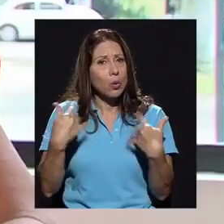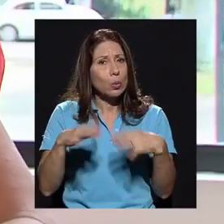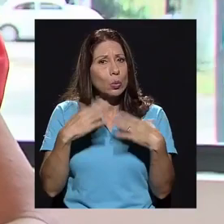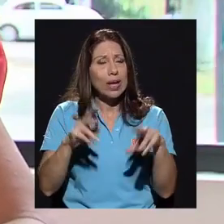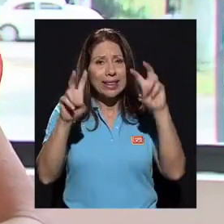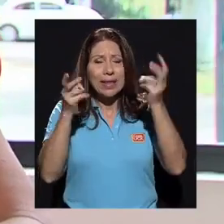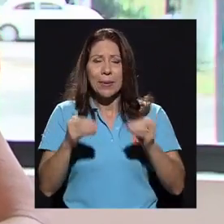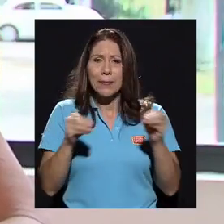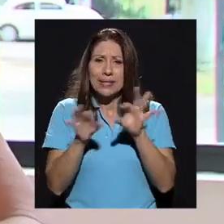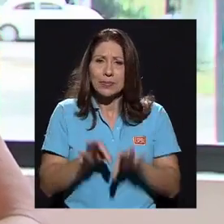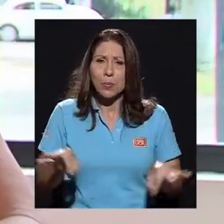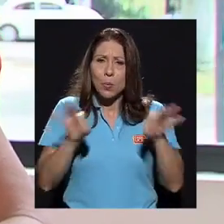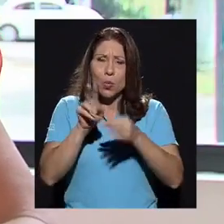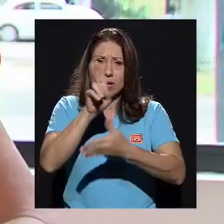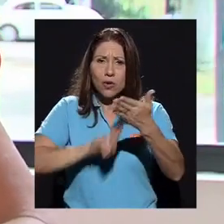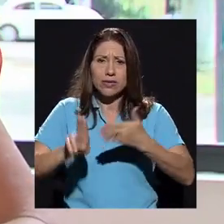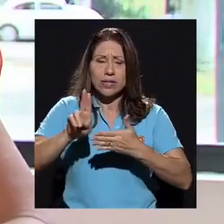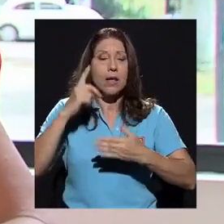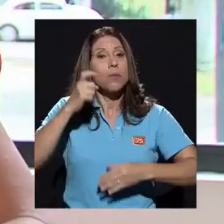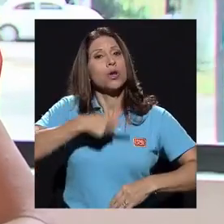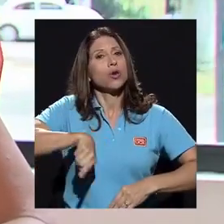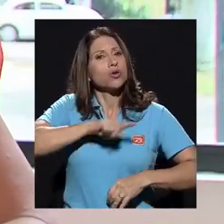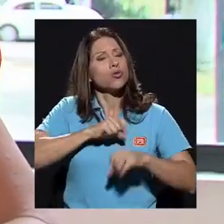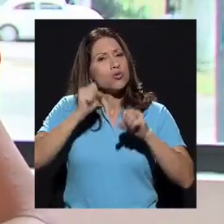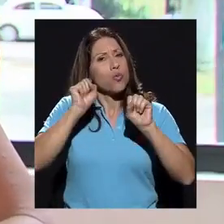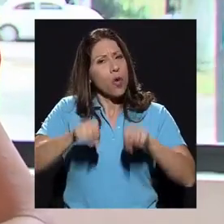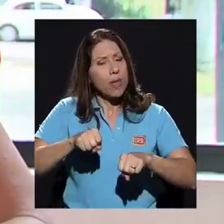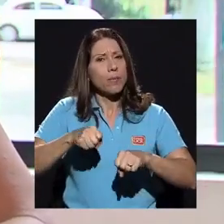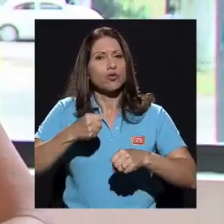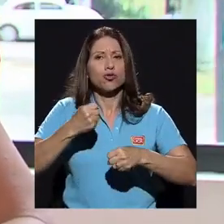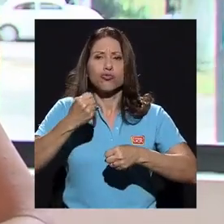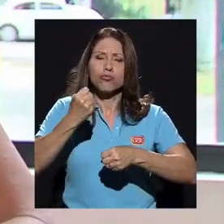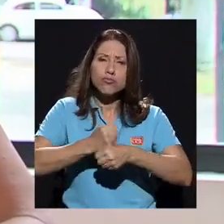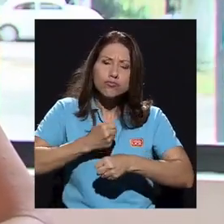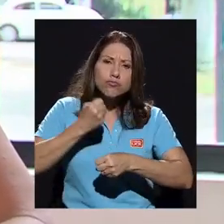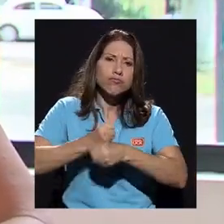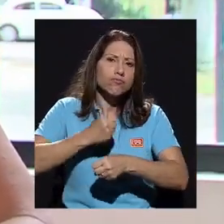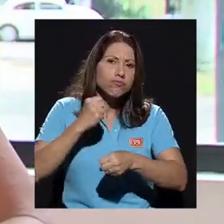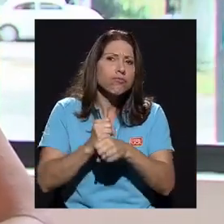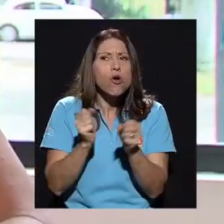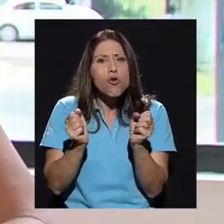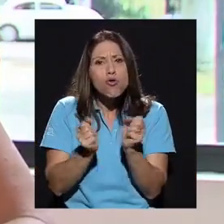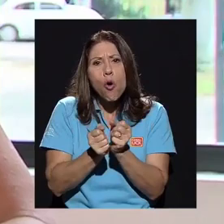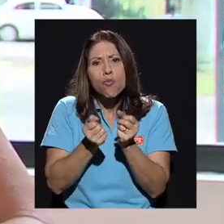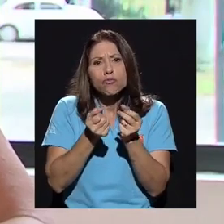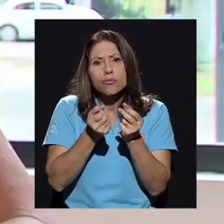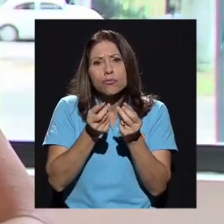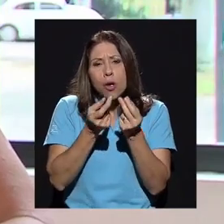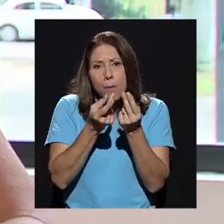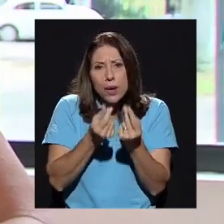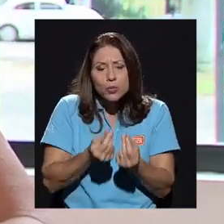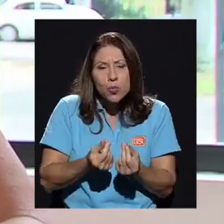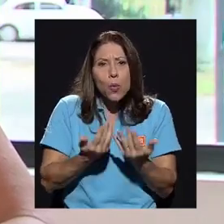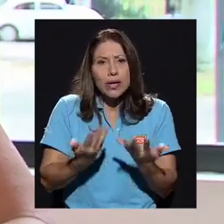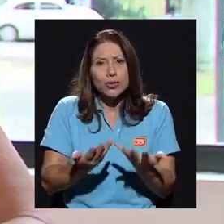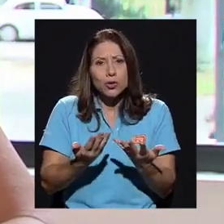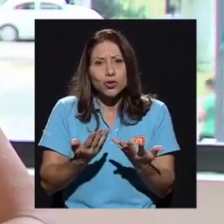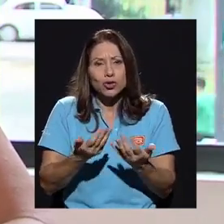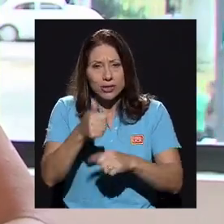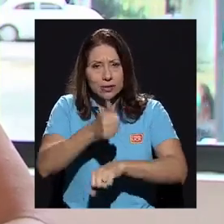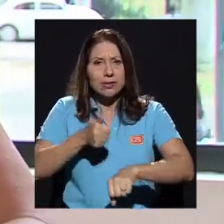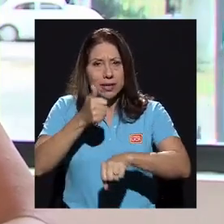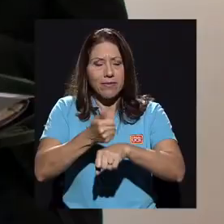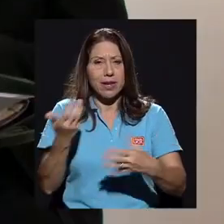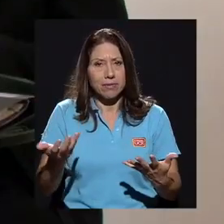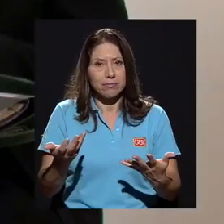más importante, la universidad, porque podemos funcionar de acuerdo con los presupuestos o el presupuesto que se